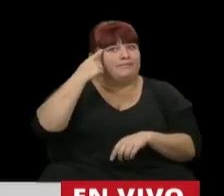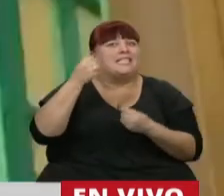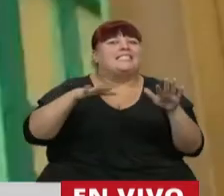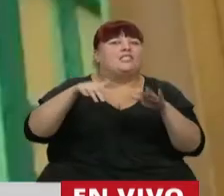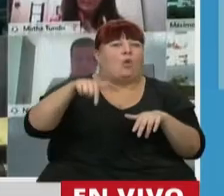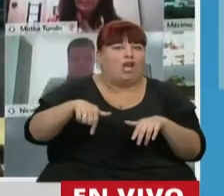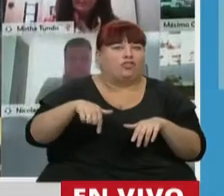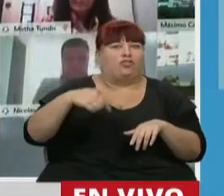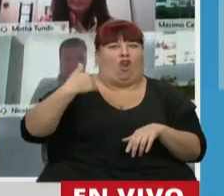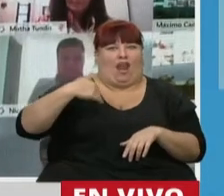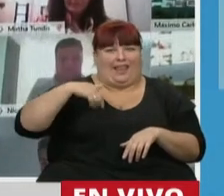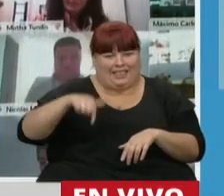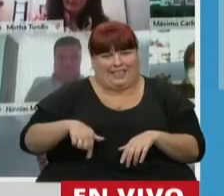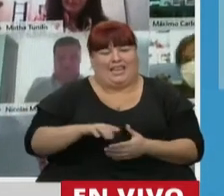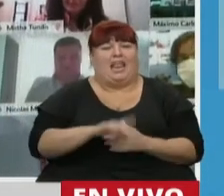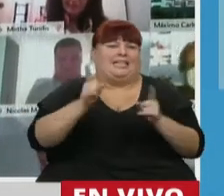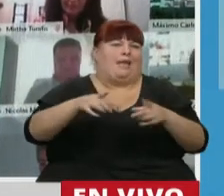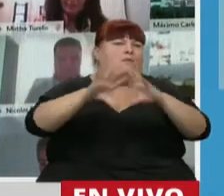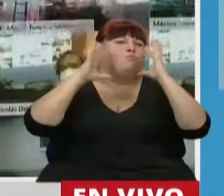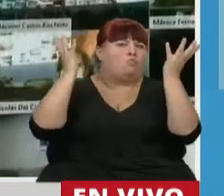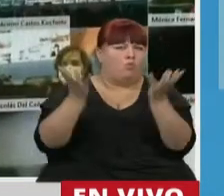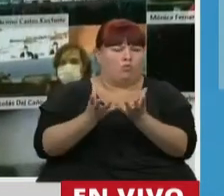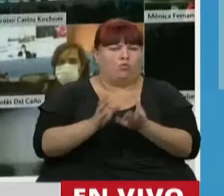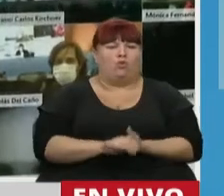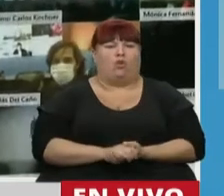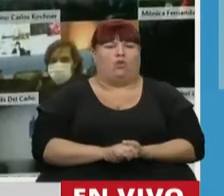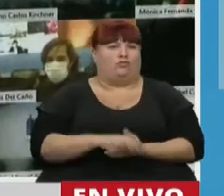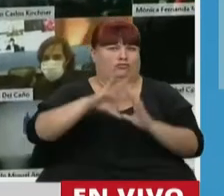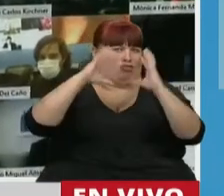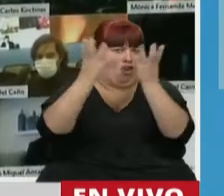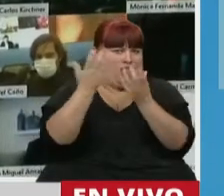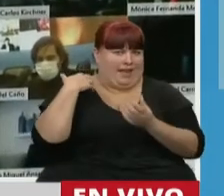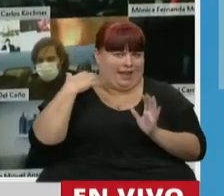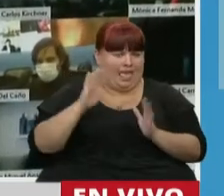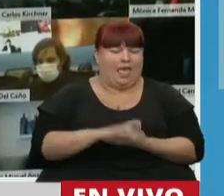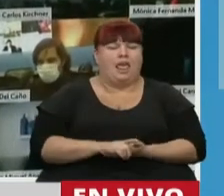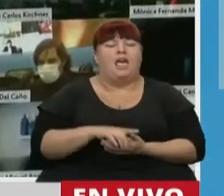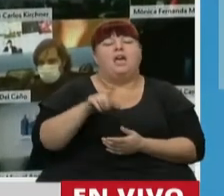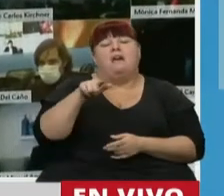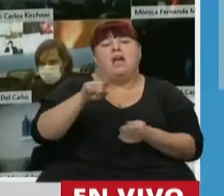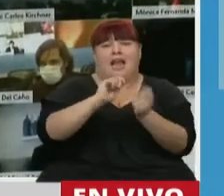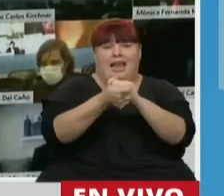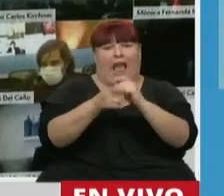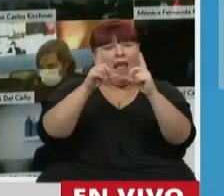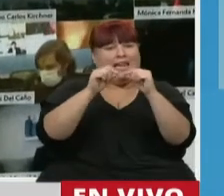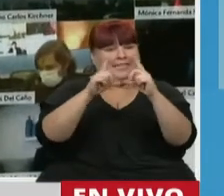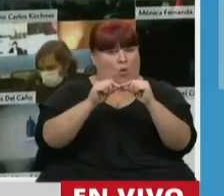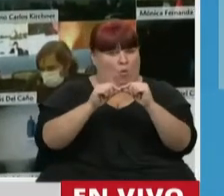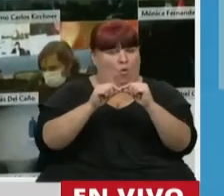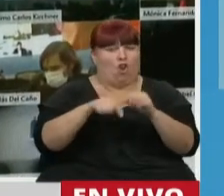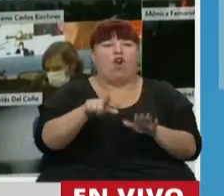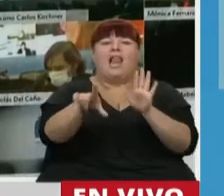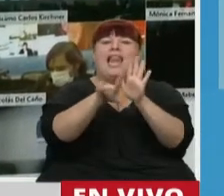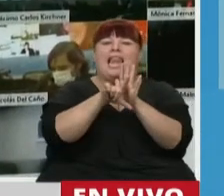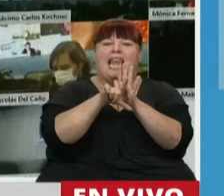circunstancias por las que atraviesa nuestro país, como el mundo en su totalidad. Según la modificación de este artículo de